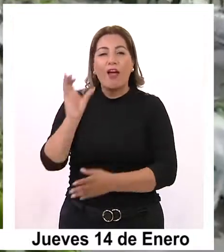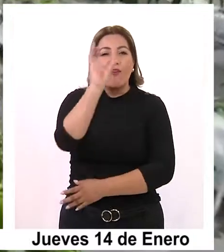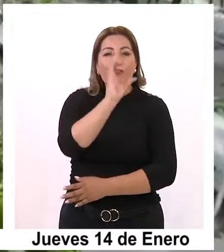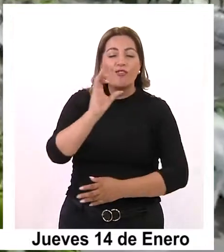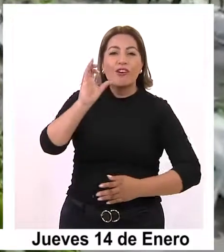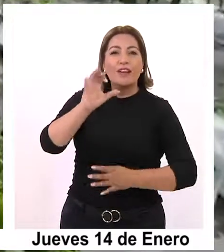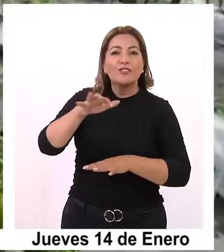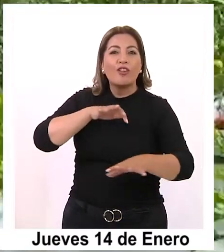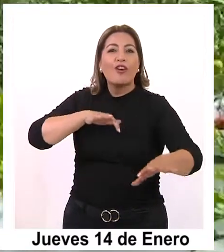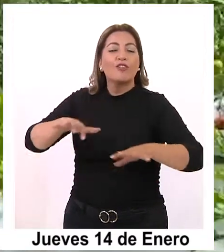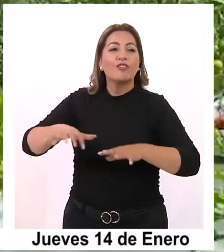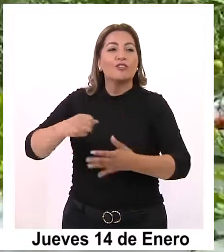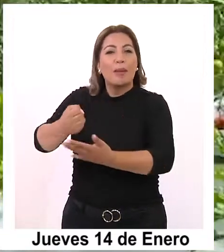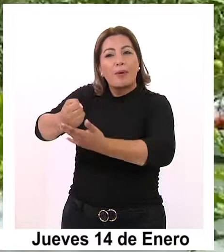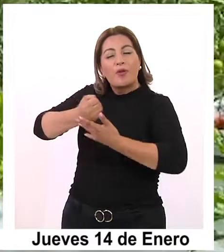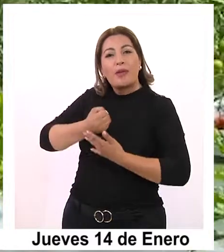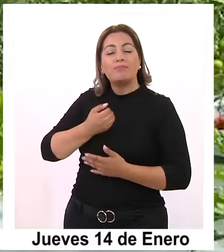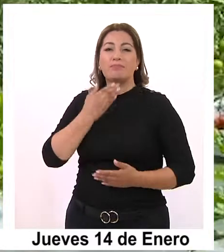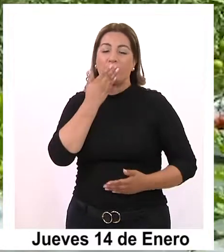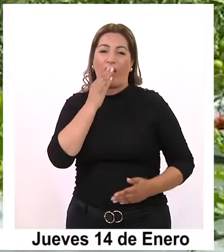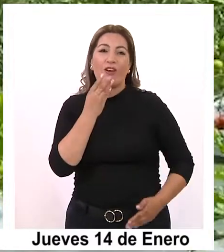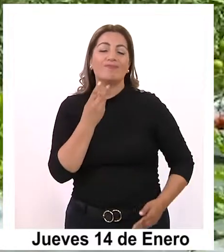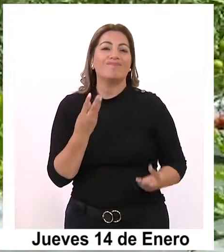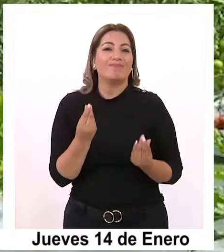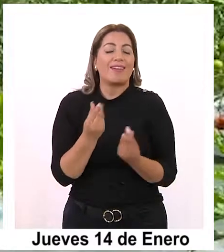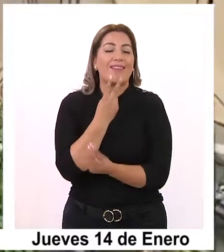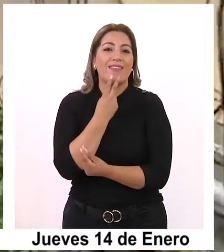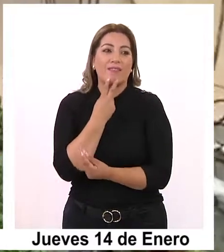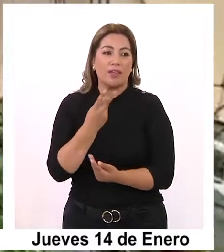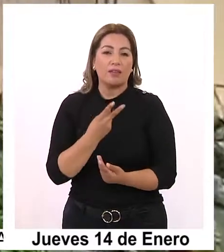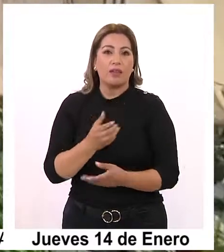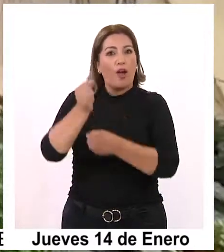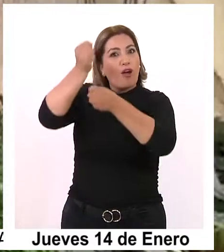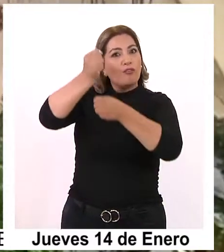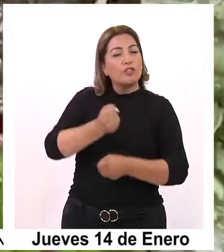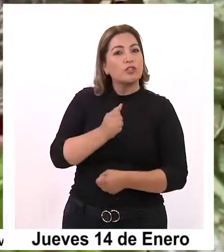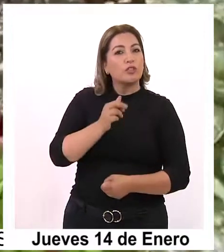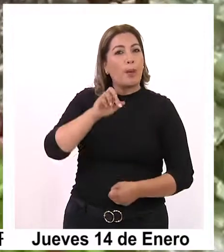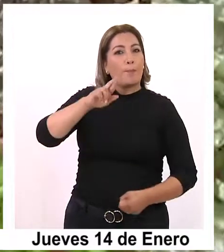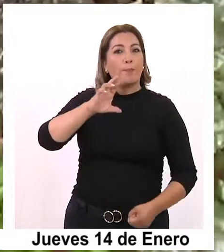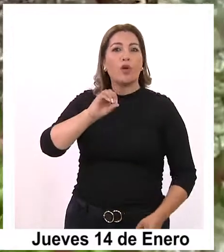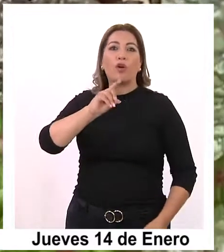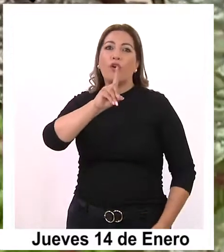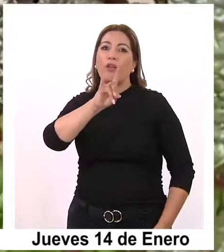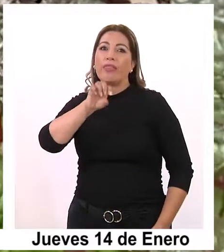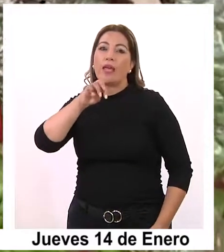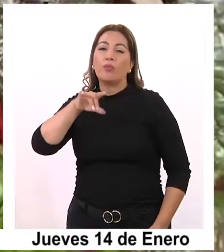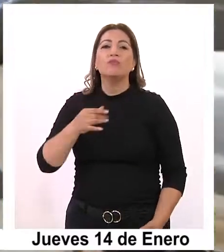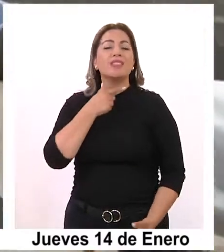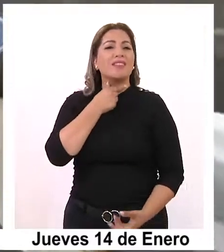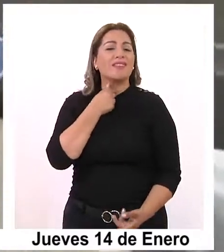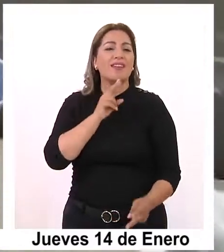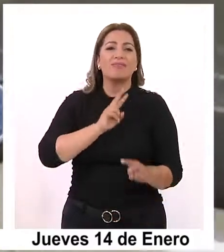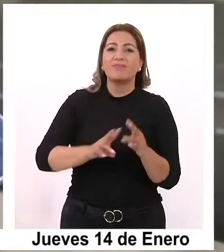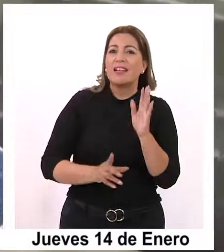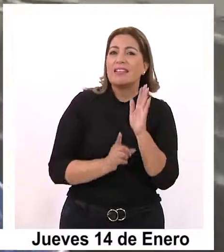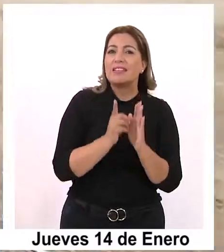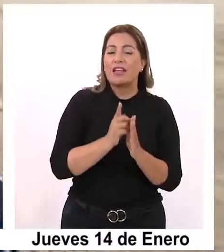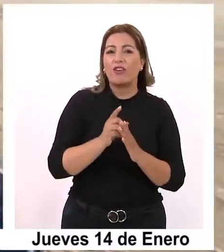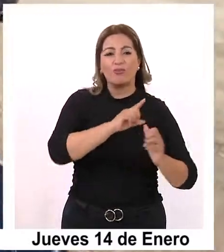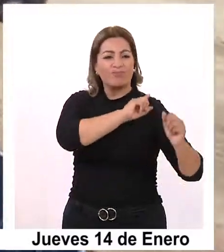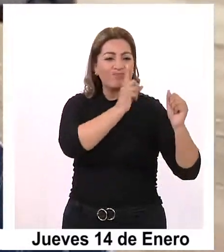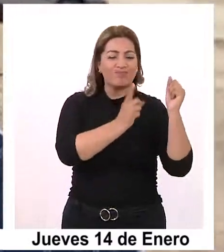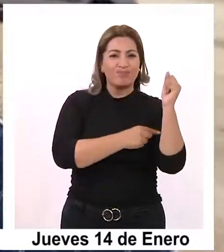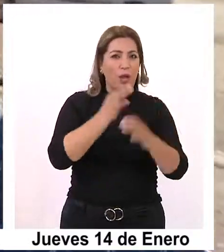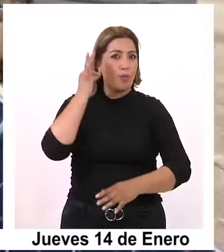permitan mejorar su calidad de vida. Es por eso que Fundación Prodemo, institución que busca el desarrollo y empoderamiento de la mujer,